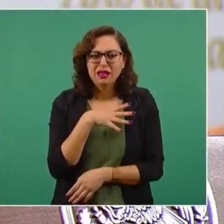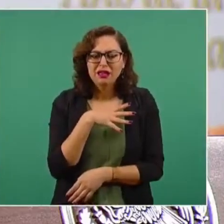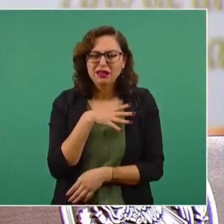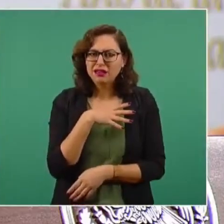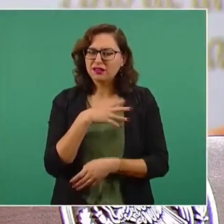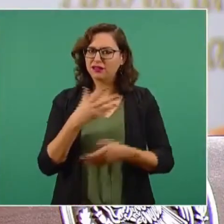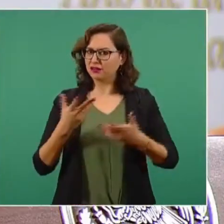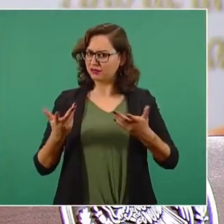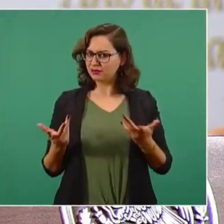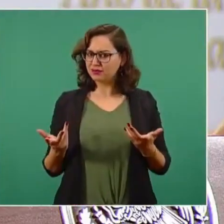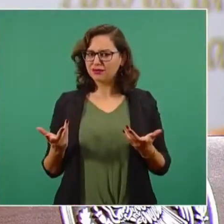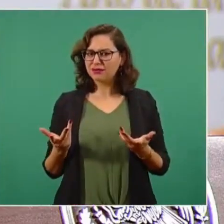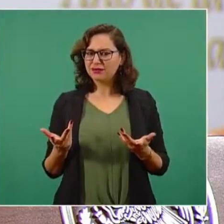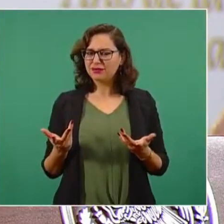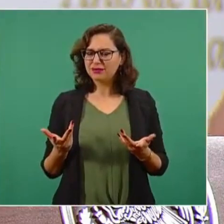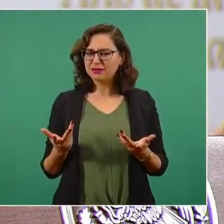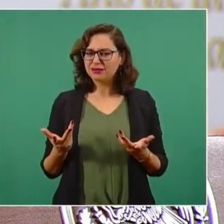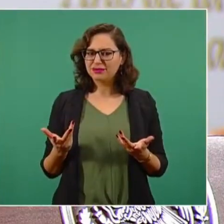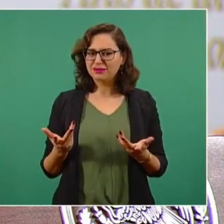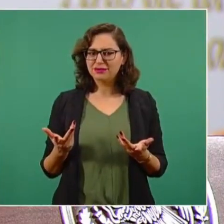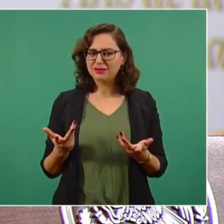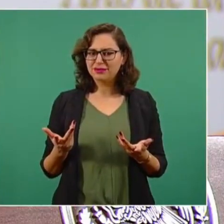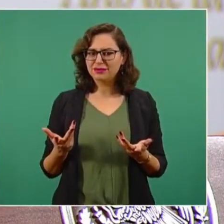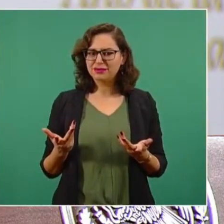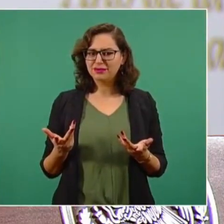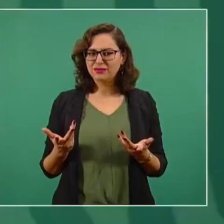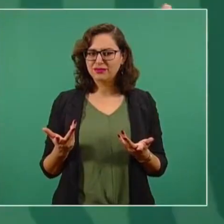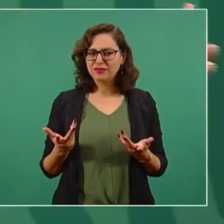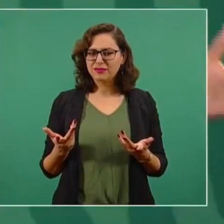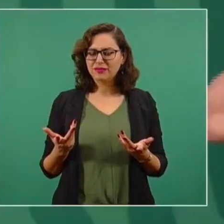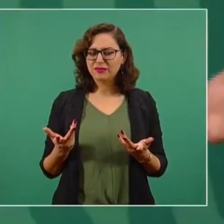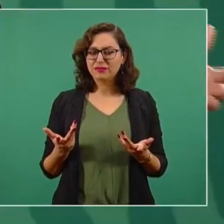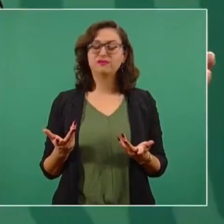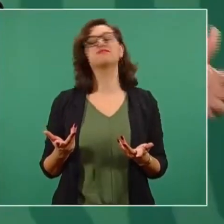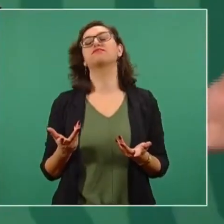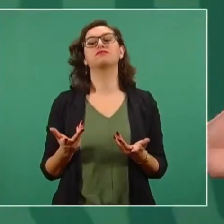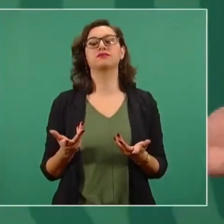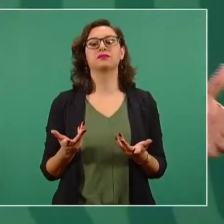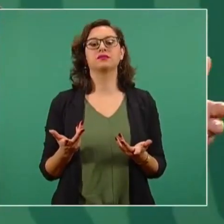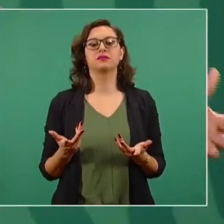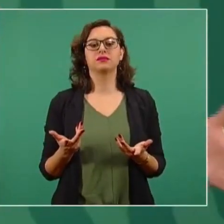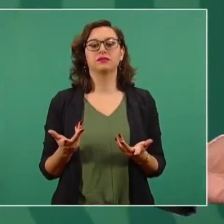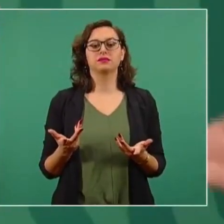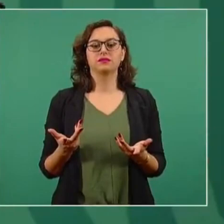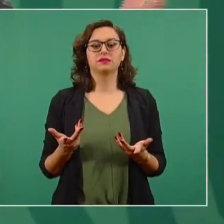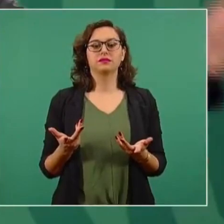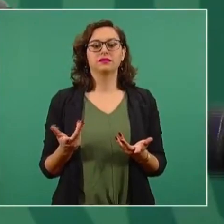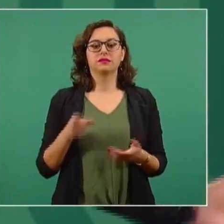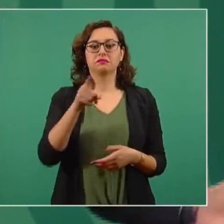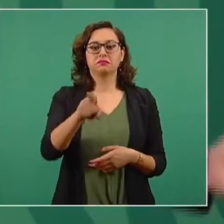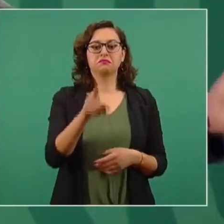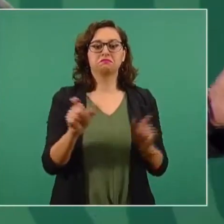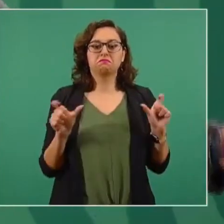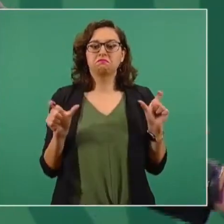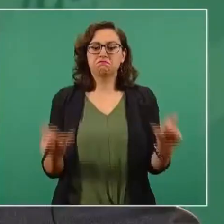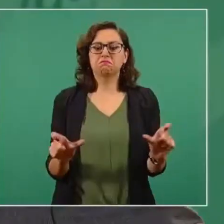¿cómo se llaman los que cuidan?, guardia